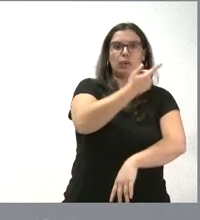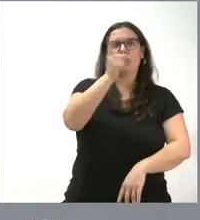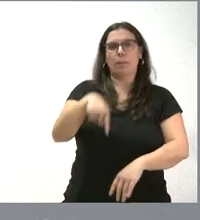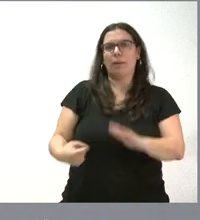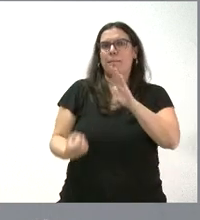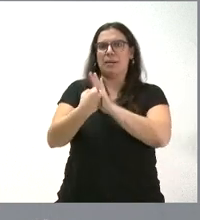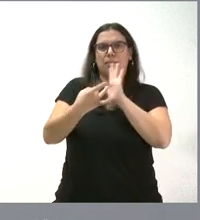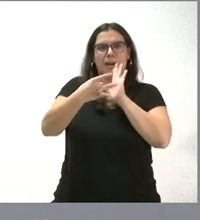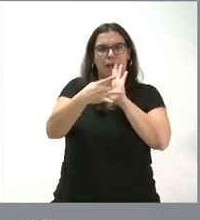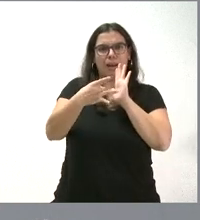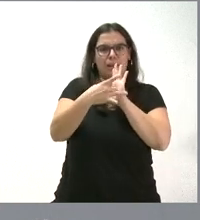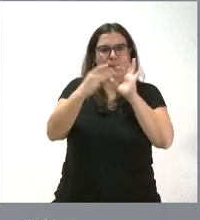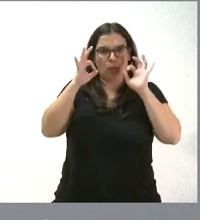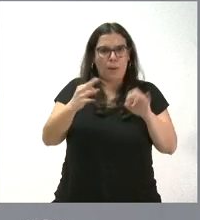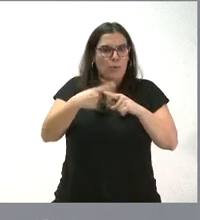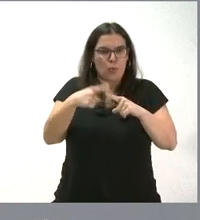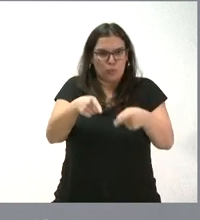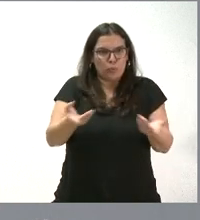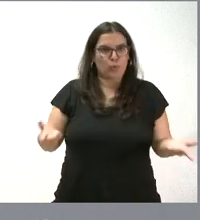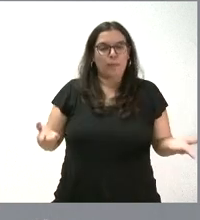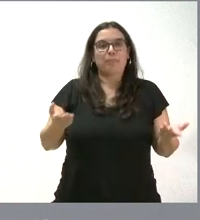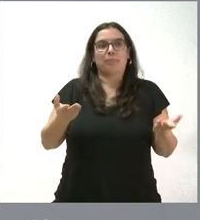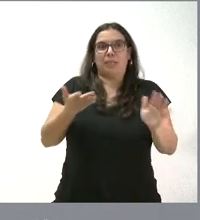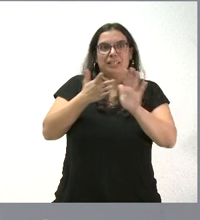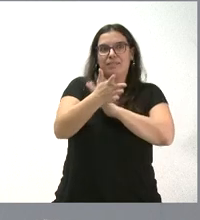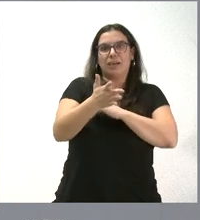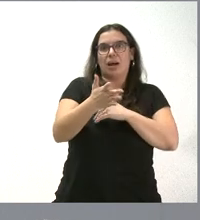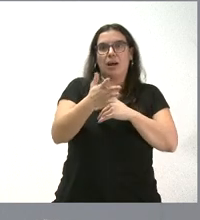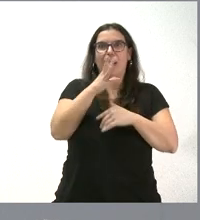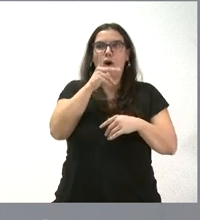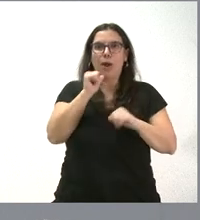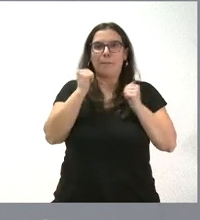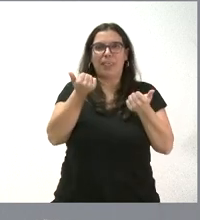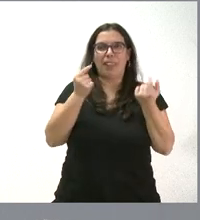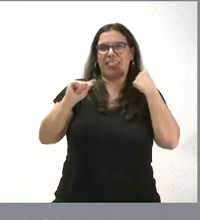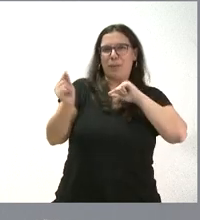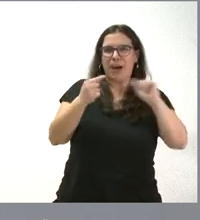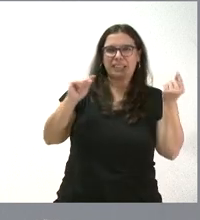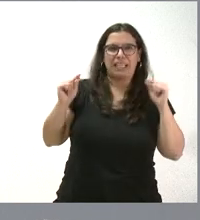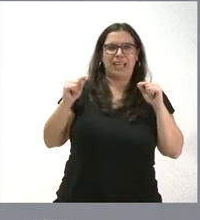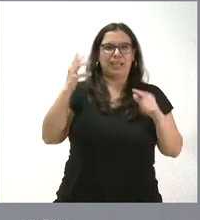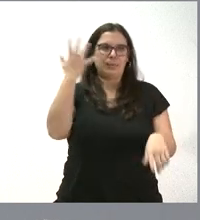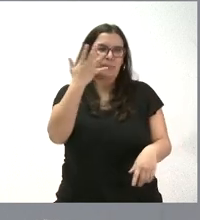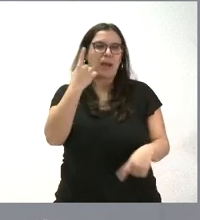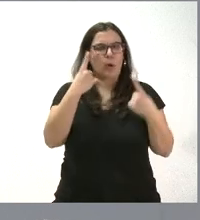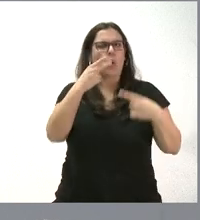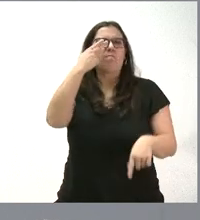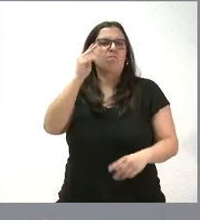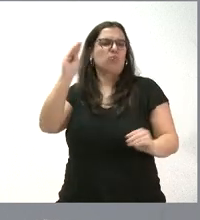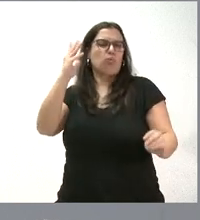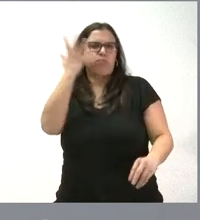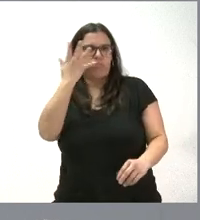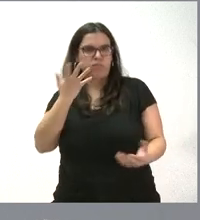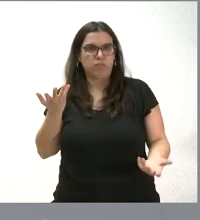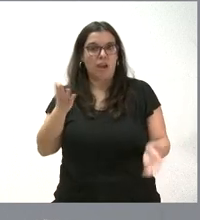máxima calidad del producto en sí mismo. Y yo creo que abrir, en este sentido, un debate interesado en muchas ocasiones que